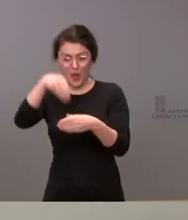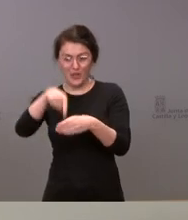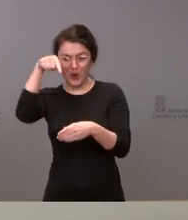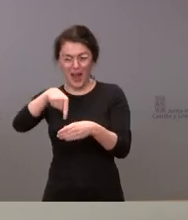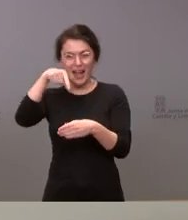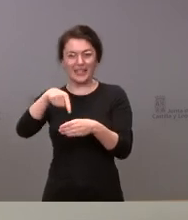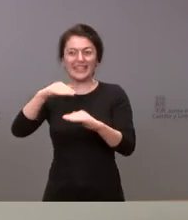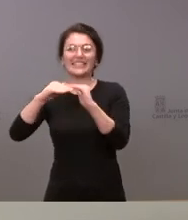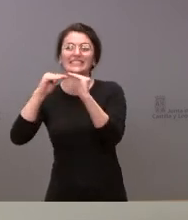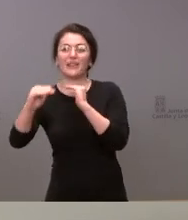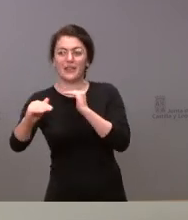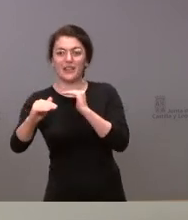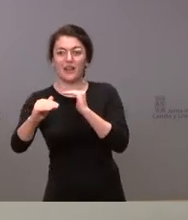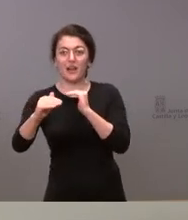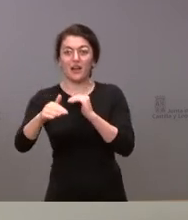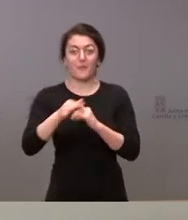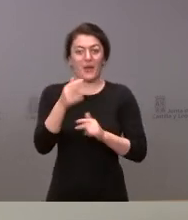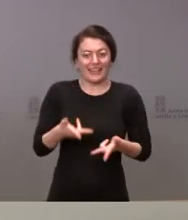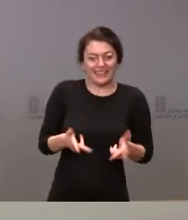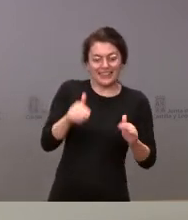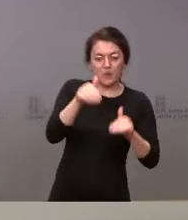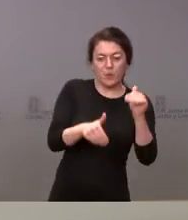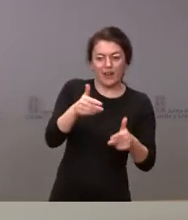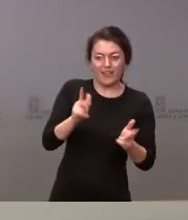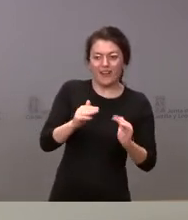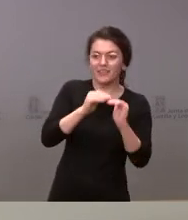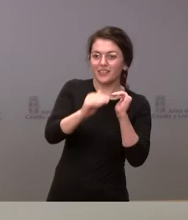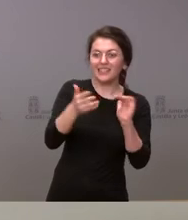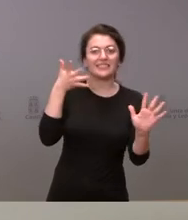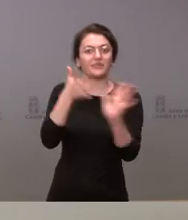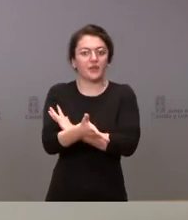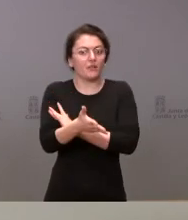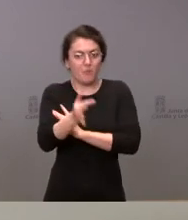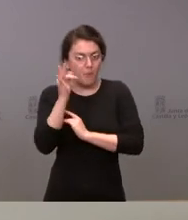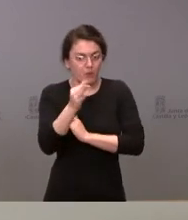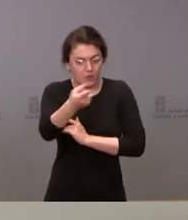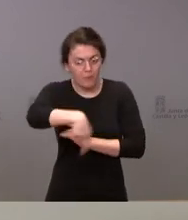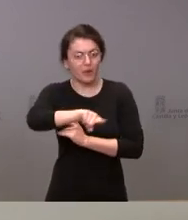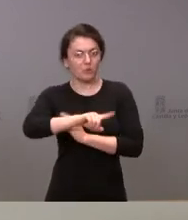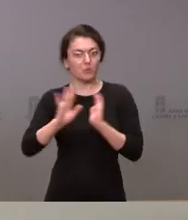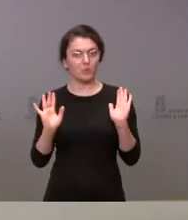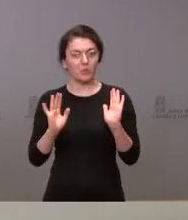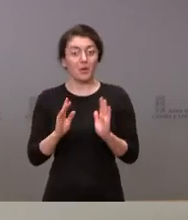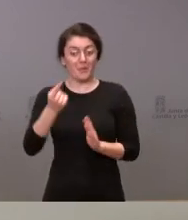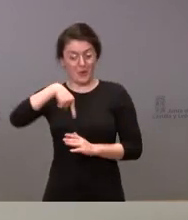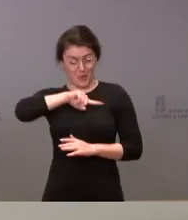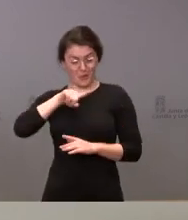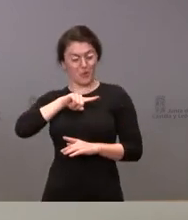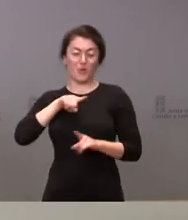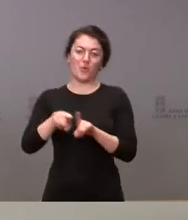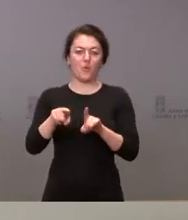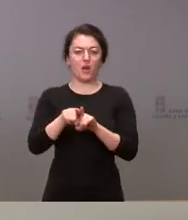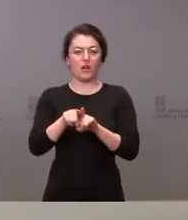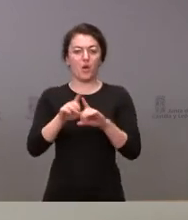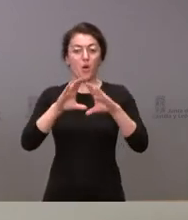mejor funcione la democracia es mejor para todos, pero nosotros no tenemos opinión como Junta de Castilla y León y si la tenemos